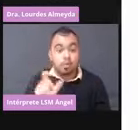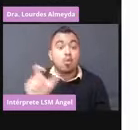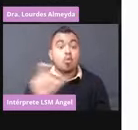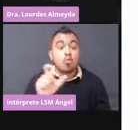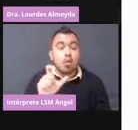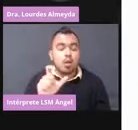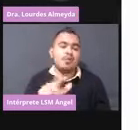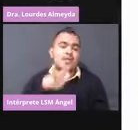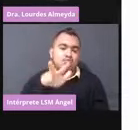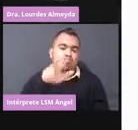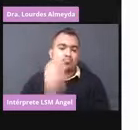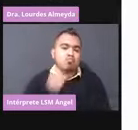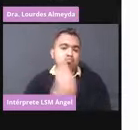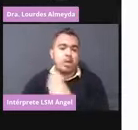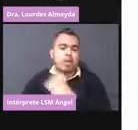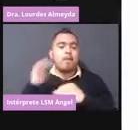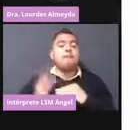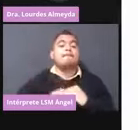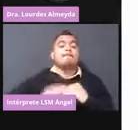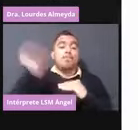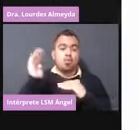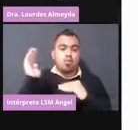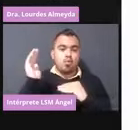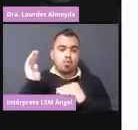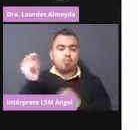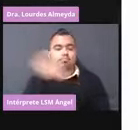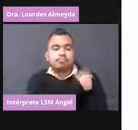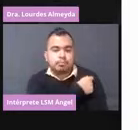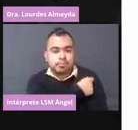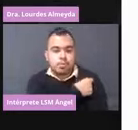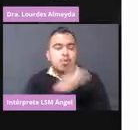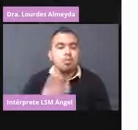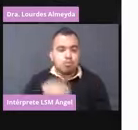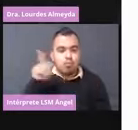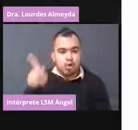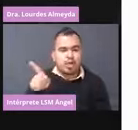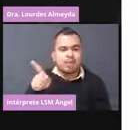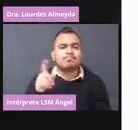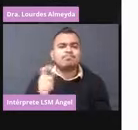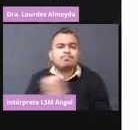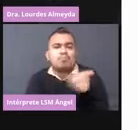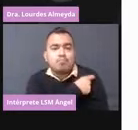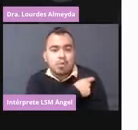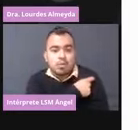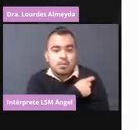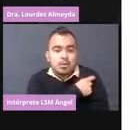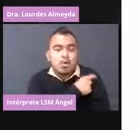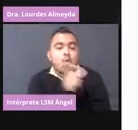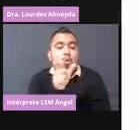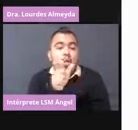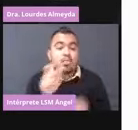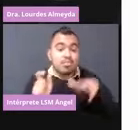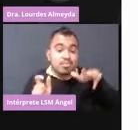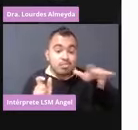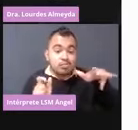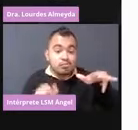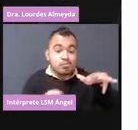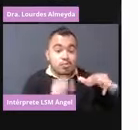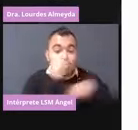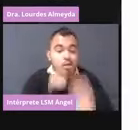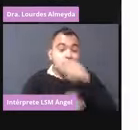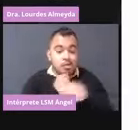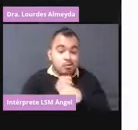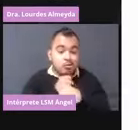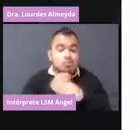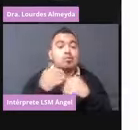¿Por qué? Igualmente les digo porque la prueba se hizo de 18 años en adelante. O sea,